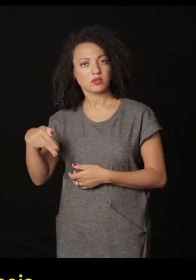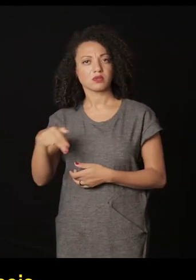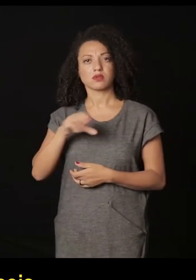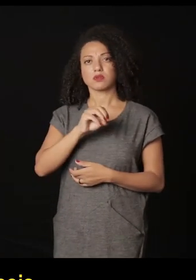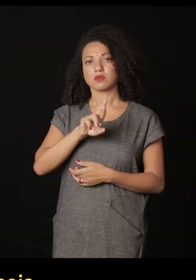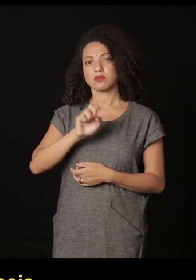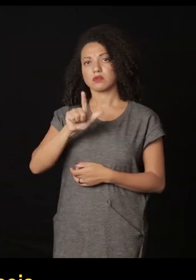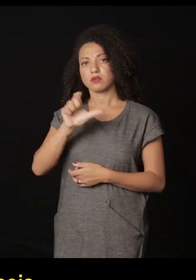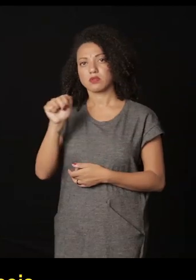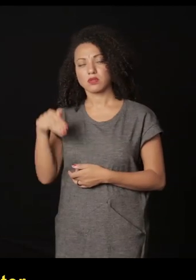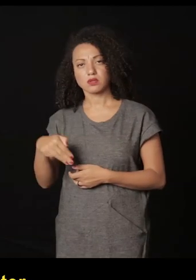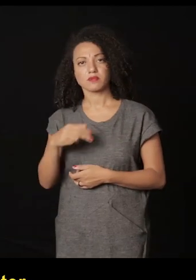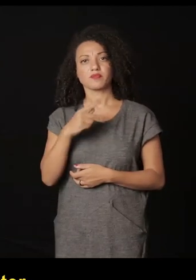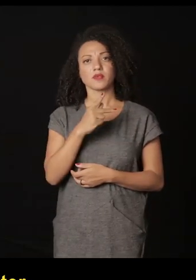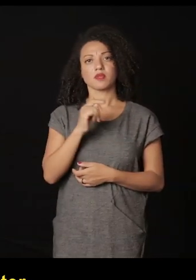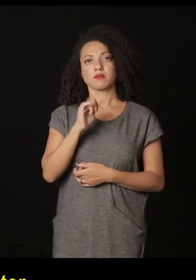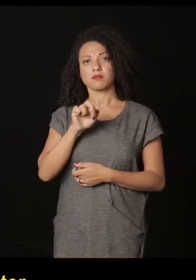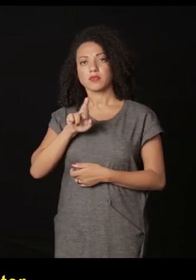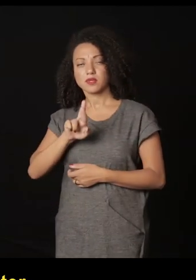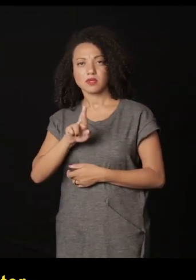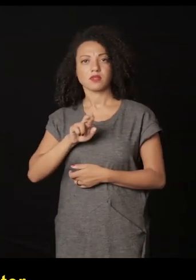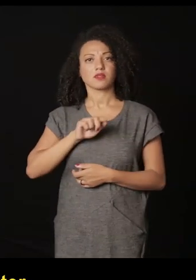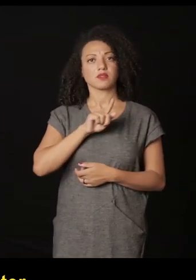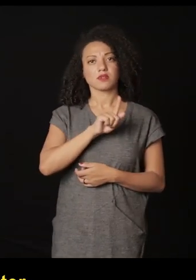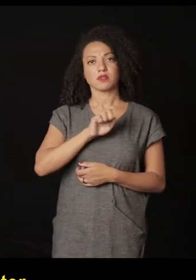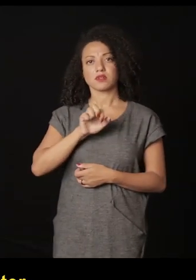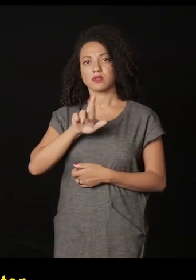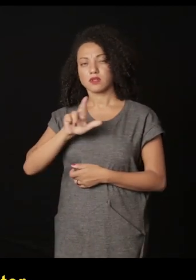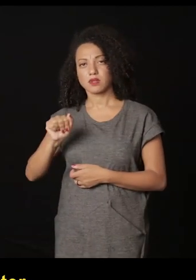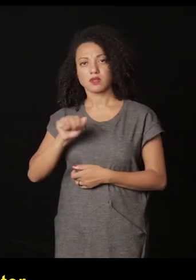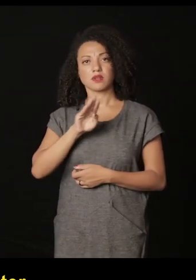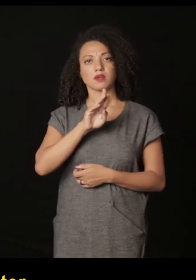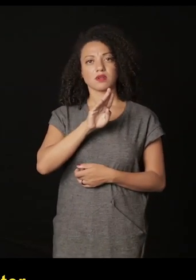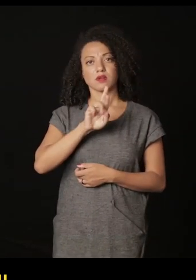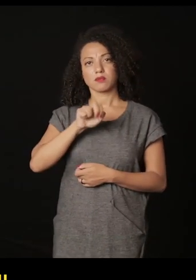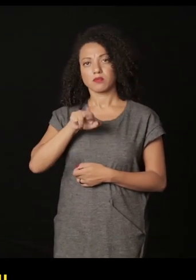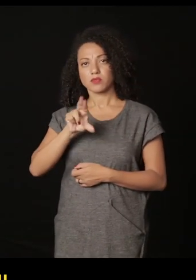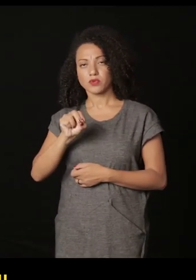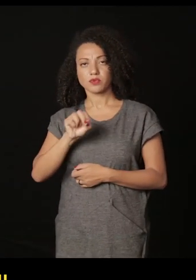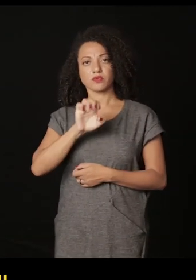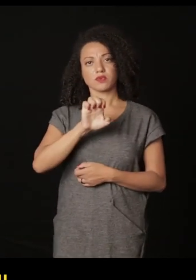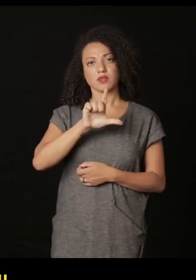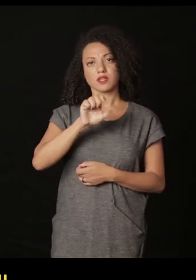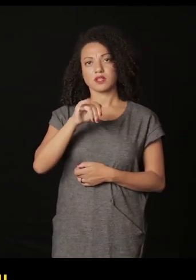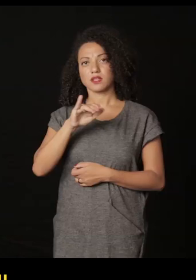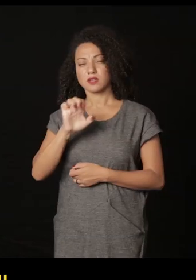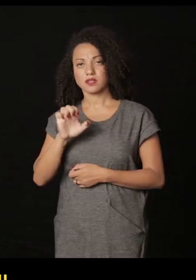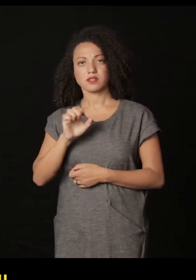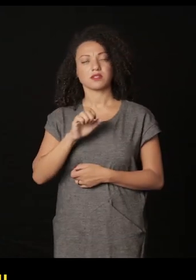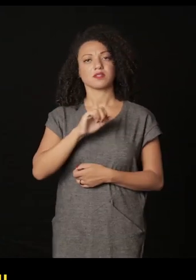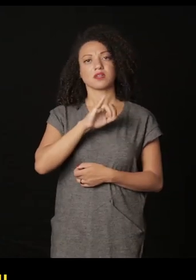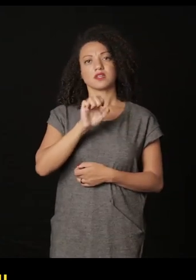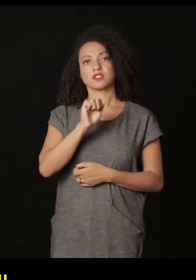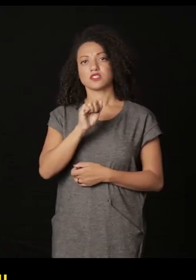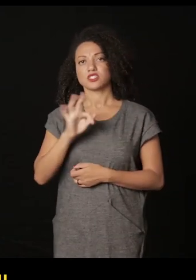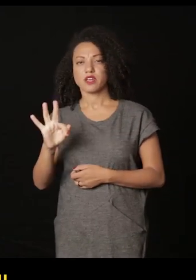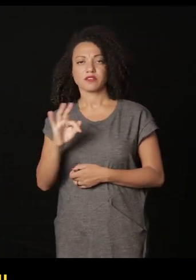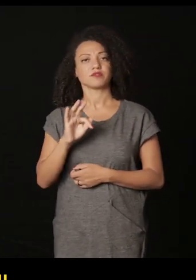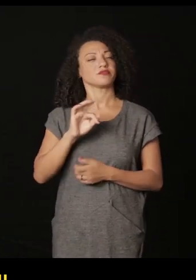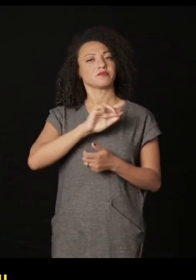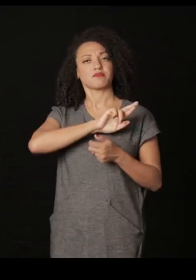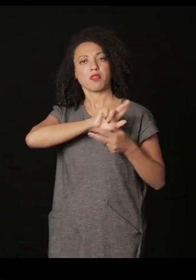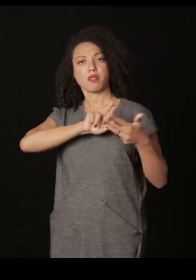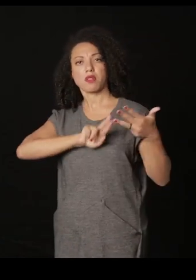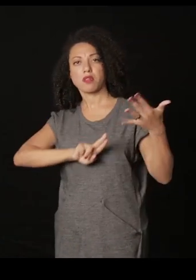Anish Kapur, Orlan, Peter Piller, Gerard Richter, Bruno Serralonghe, Elaine Studevard, Jeff Wall, Tom Wood,